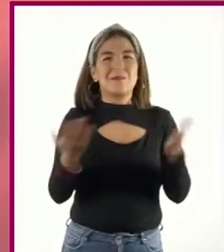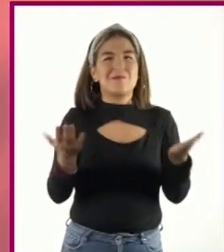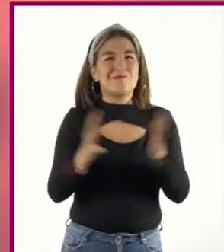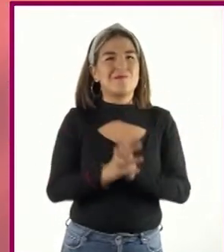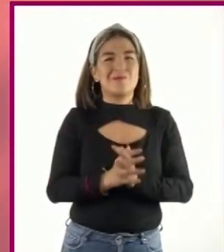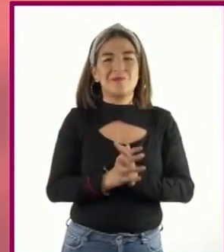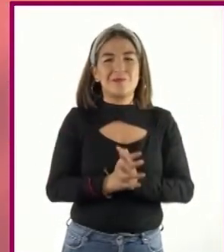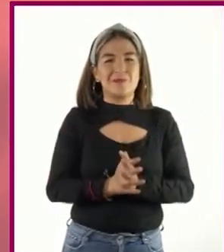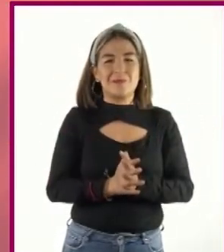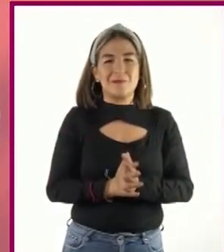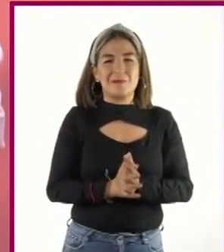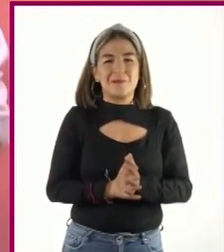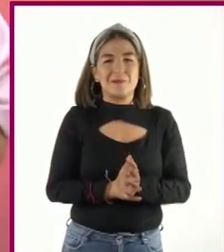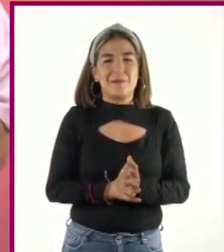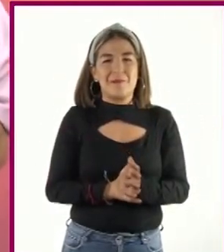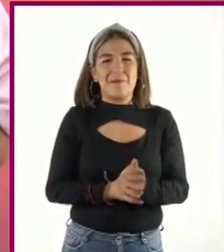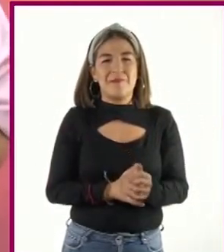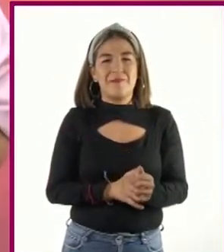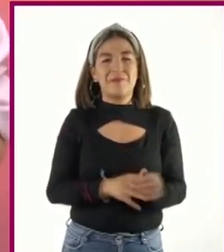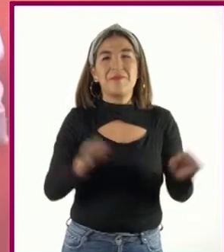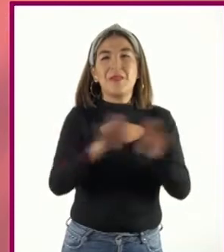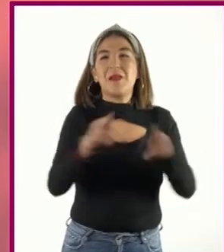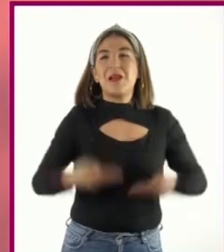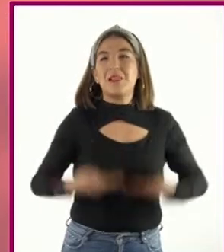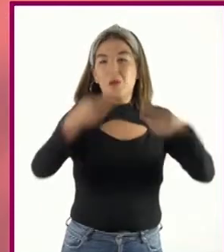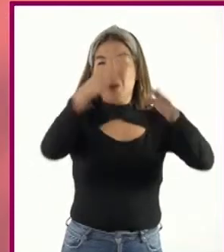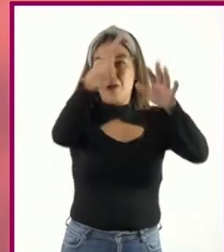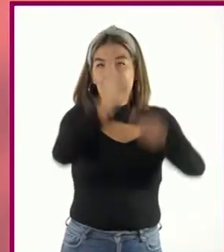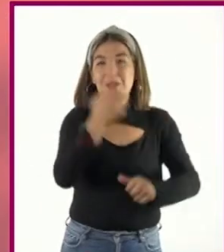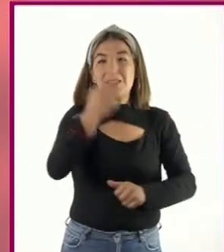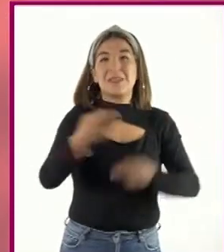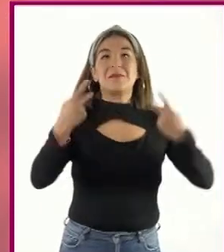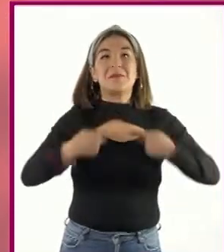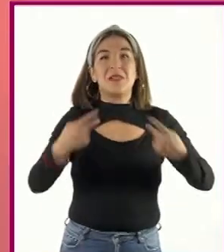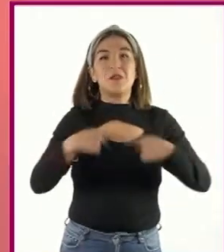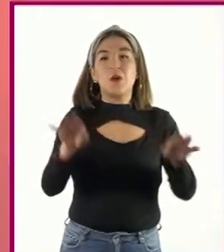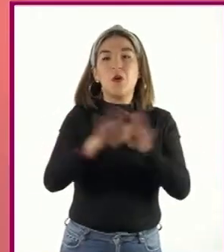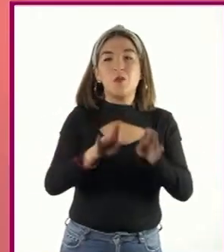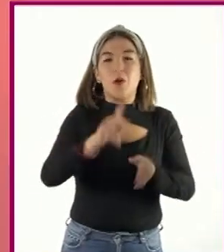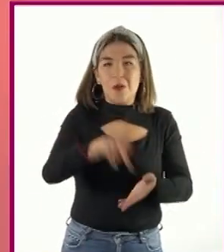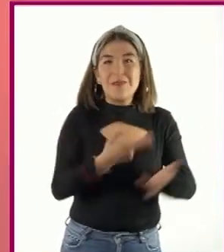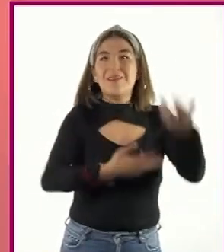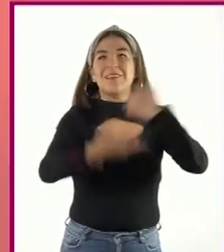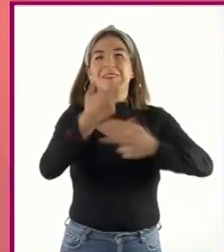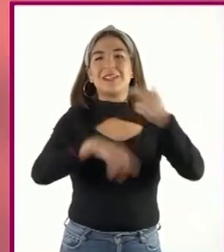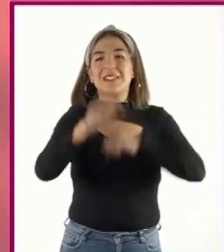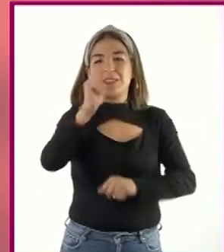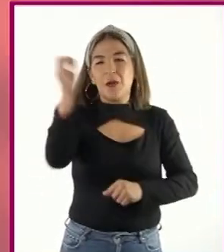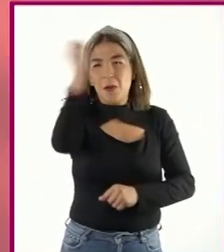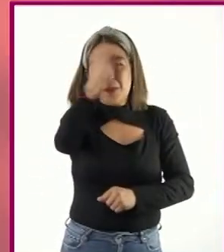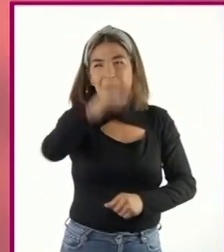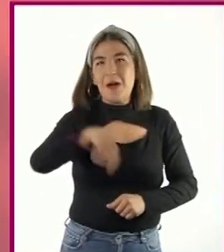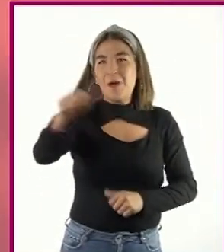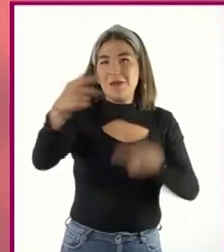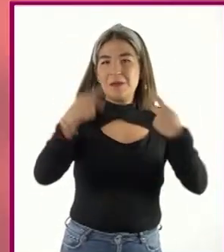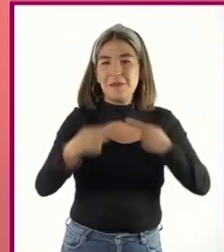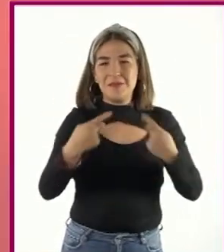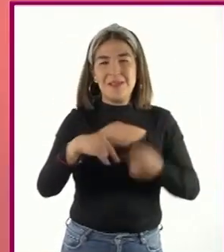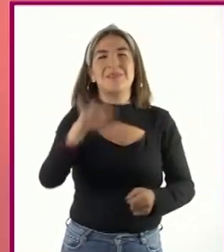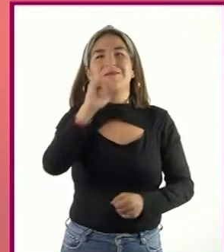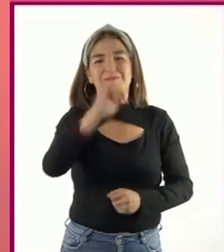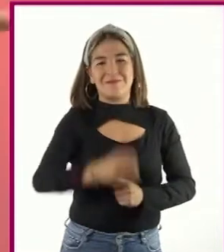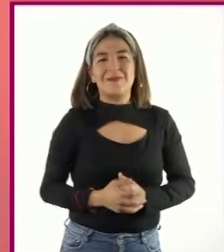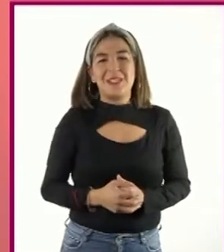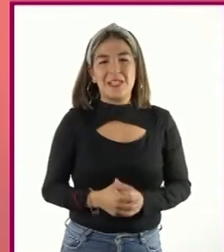cuando se está cerrando un trato o un negocio y una de las partes espera retroalimentación o opiniones del destinatario. Sí.